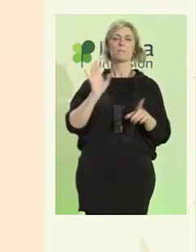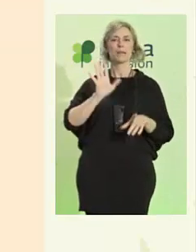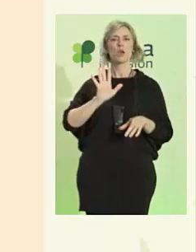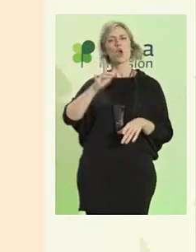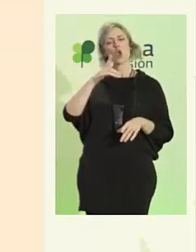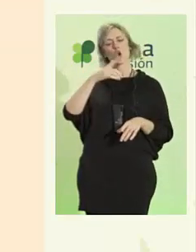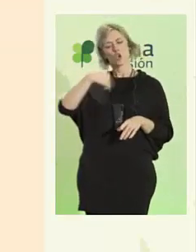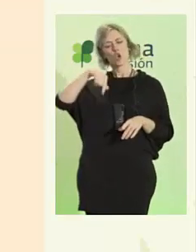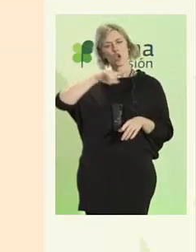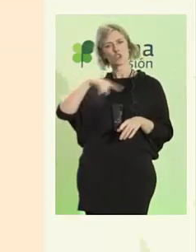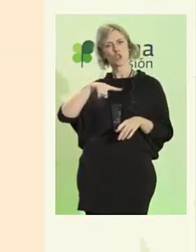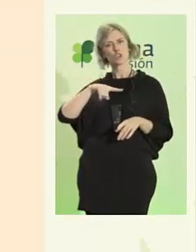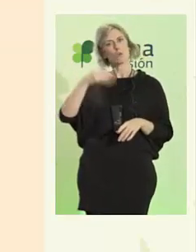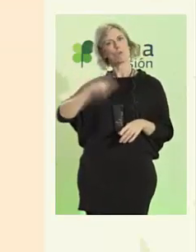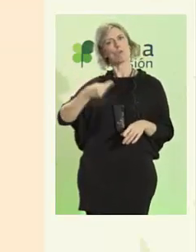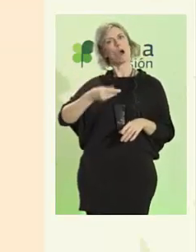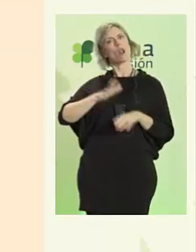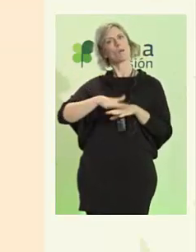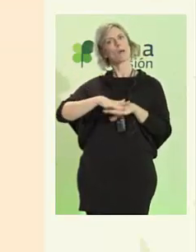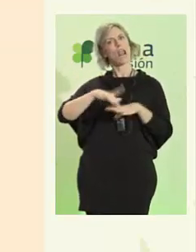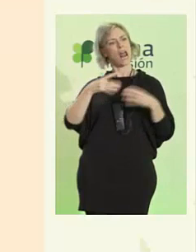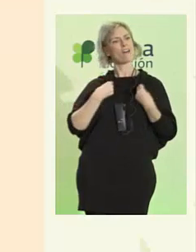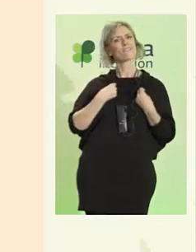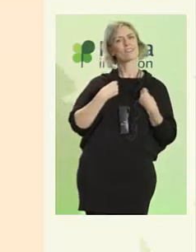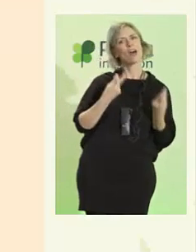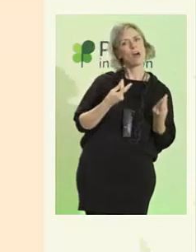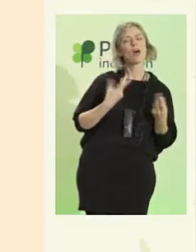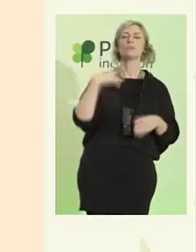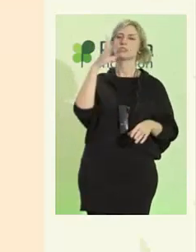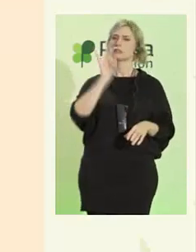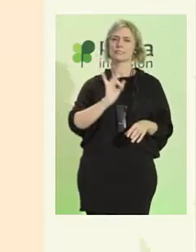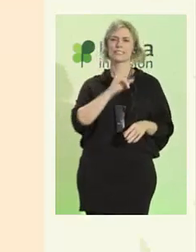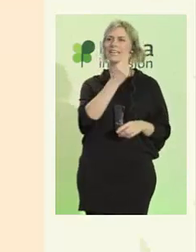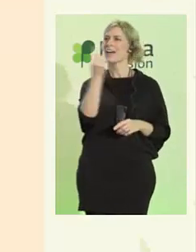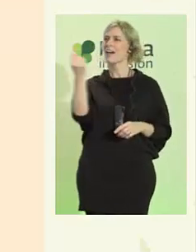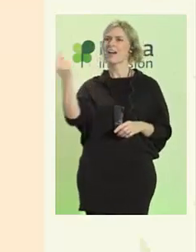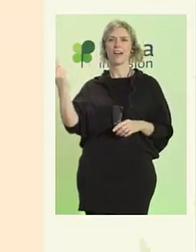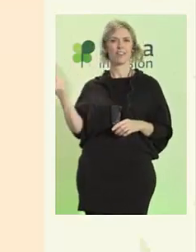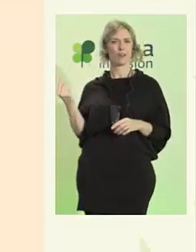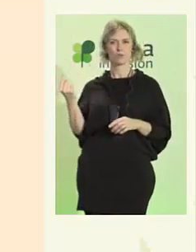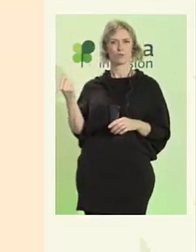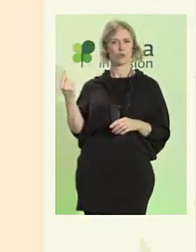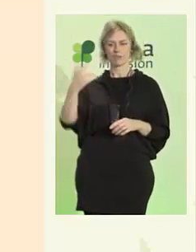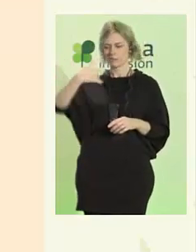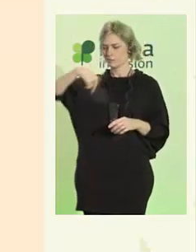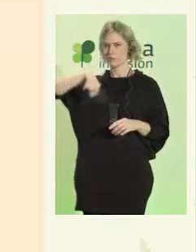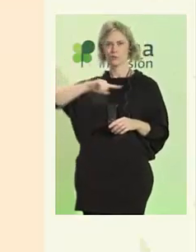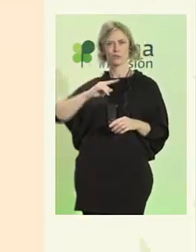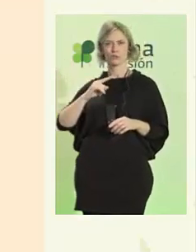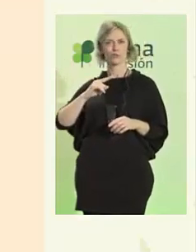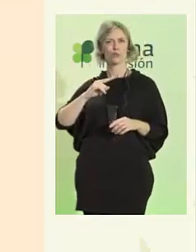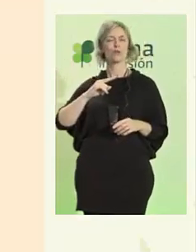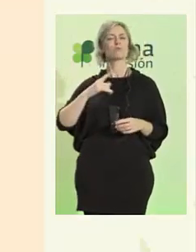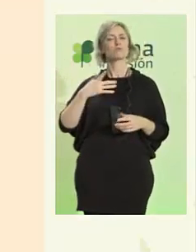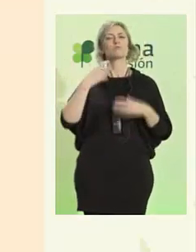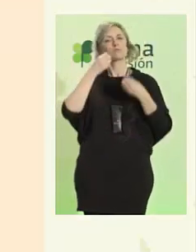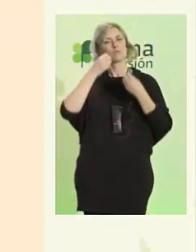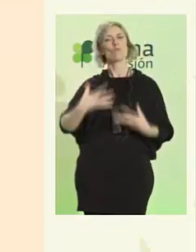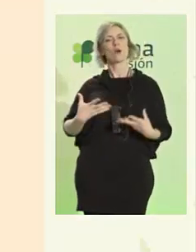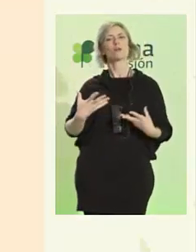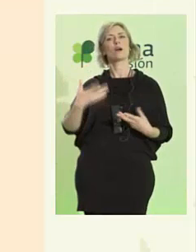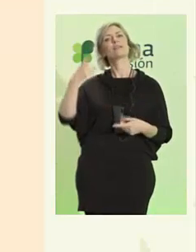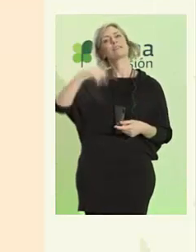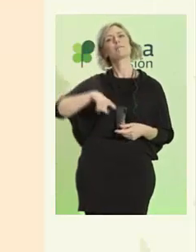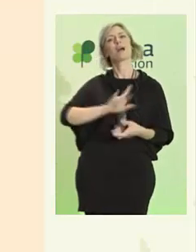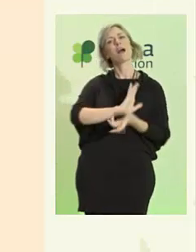Sí, la respuesta es tajantemente sí. Cada uno de nosotros y de nosotras somos lo suficientemente buenos y tenemos el poder de